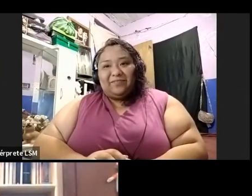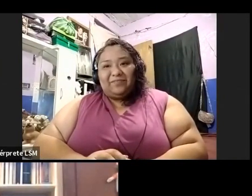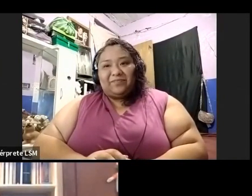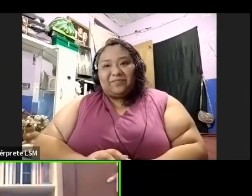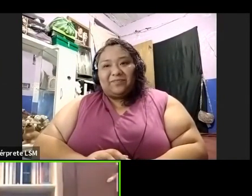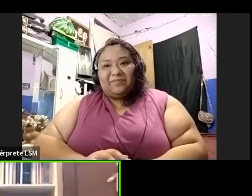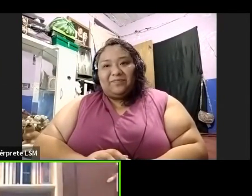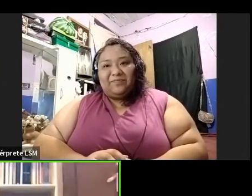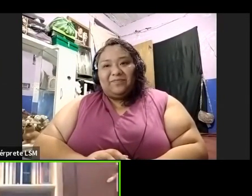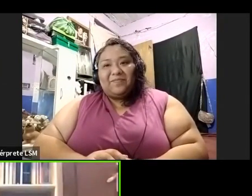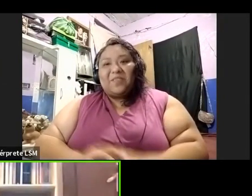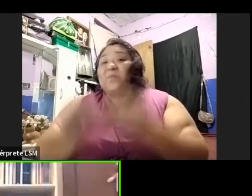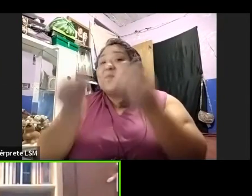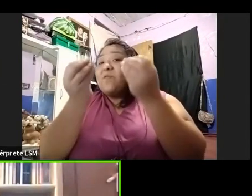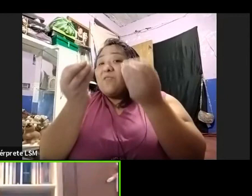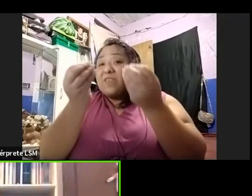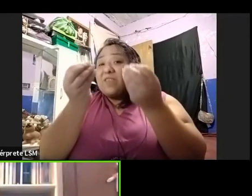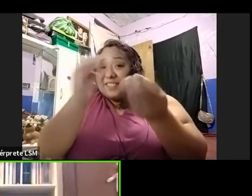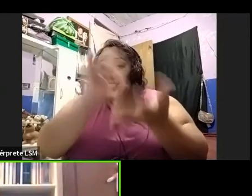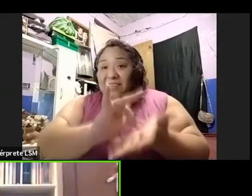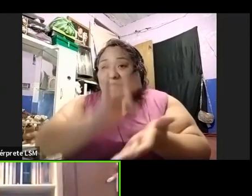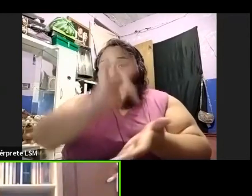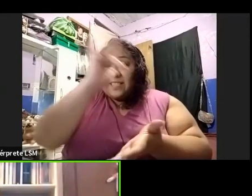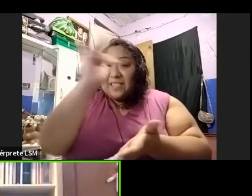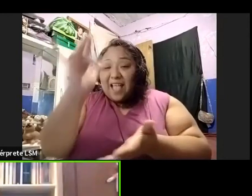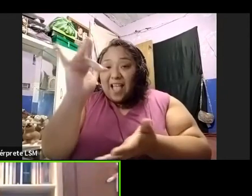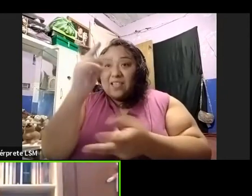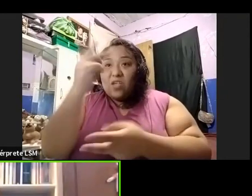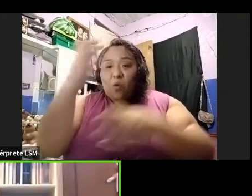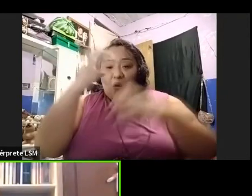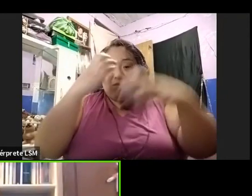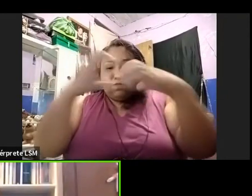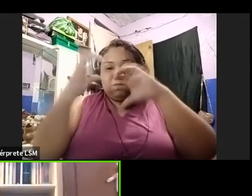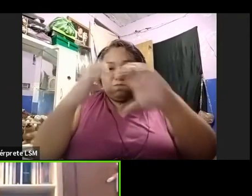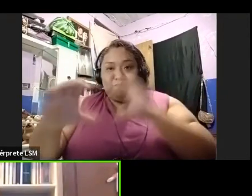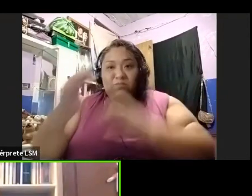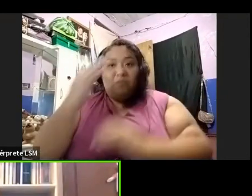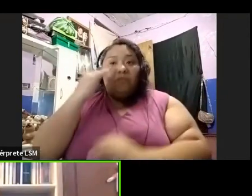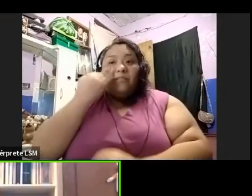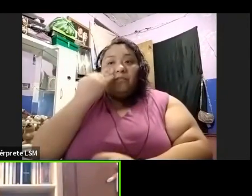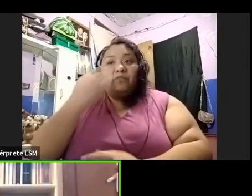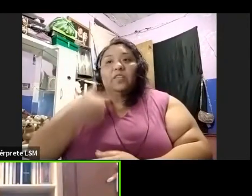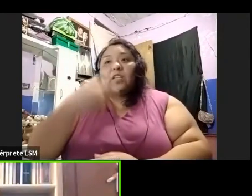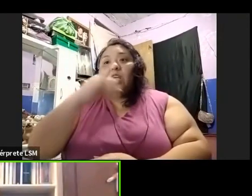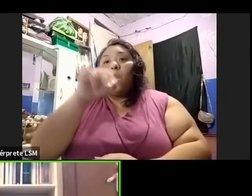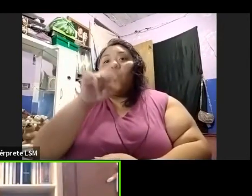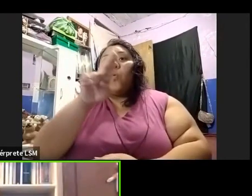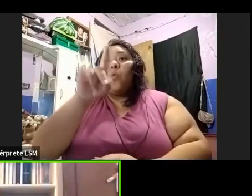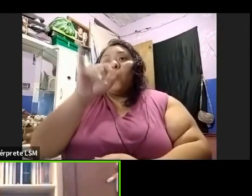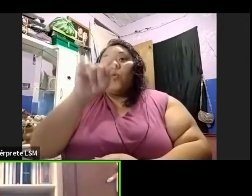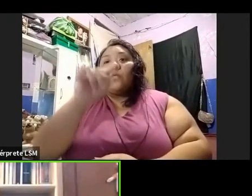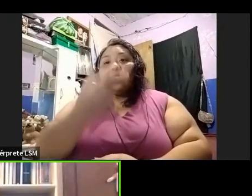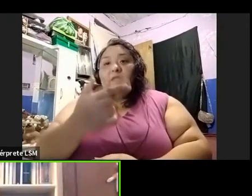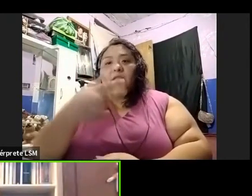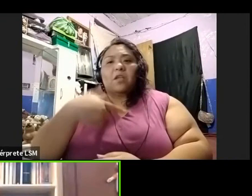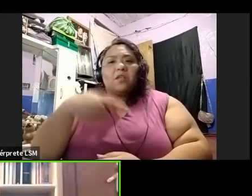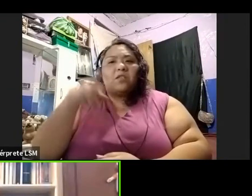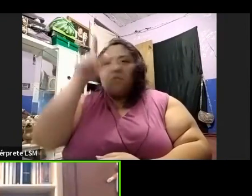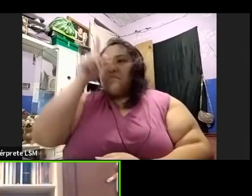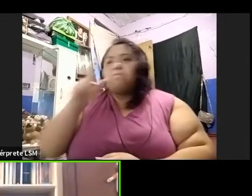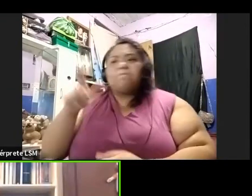Bueno, muchísimas gracias. Los llegaron otros dos comentarios de Judit. Dice Luz, no tuvo ningún problema para